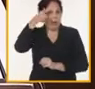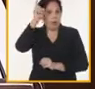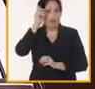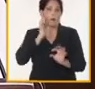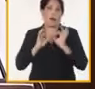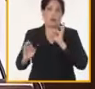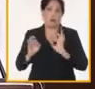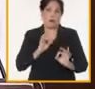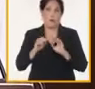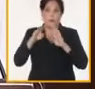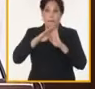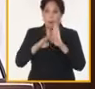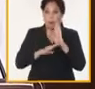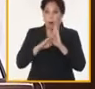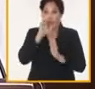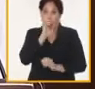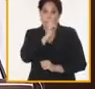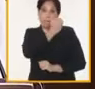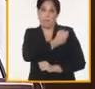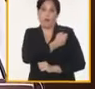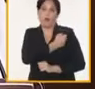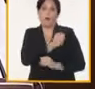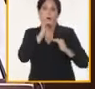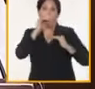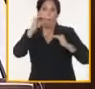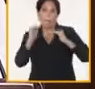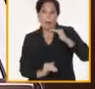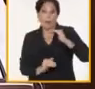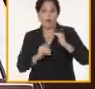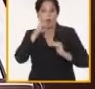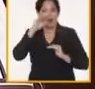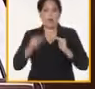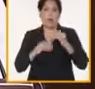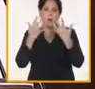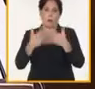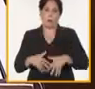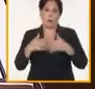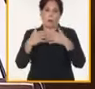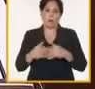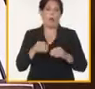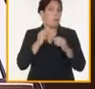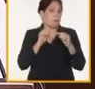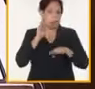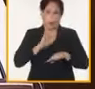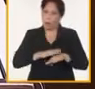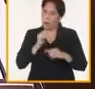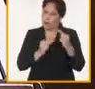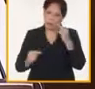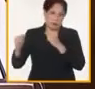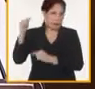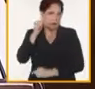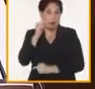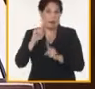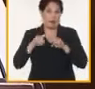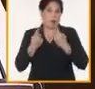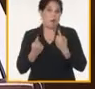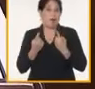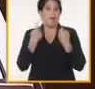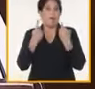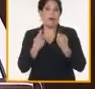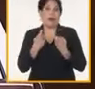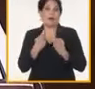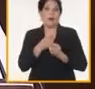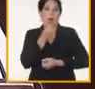El programa porcino mantiene bajos niveles de producción, siendo las causas fundamentales la falta de